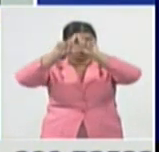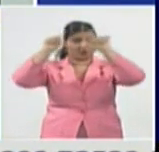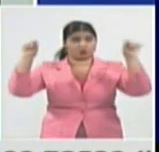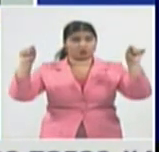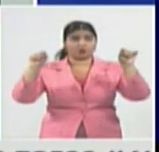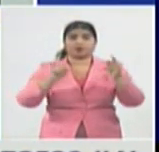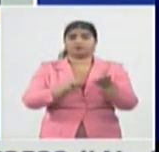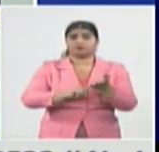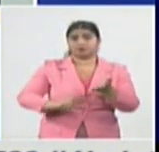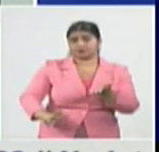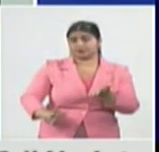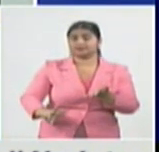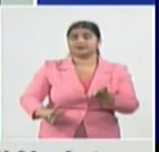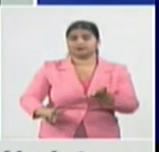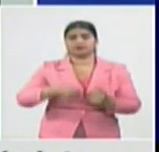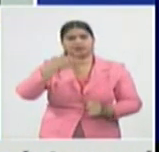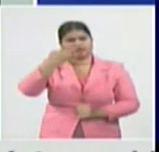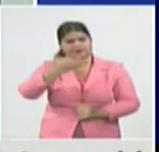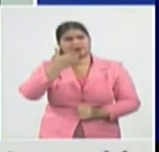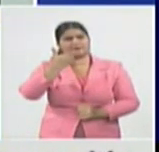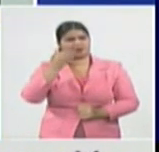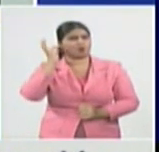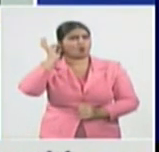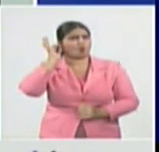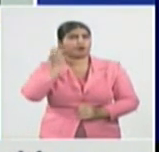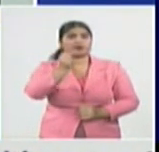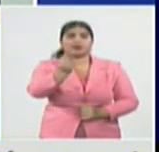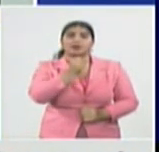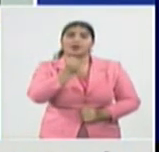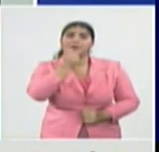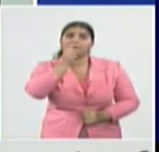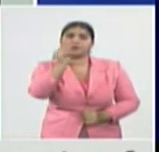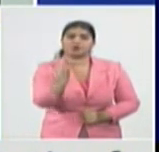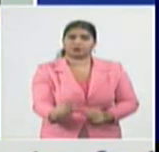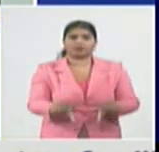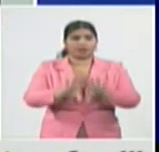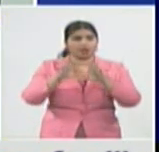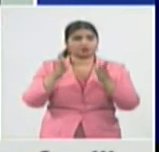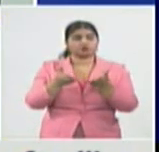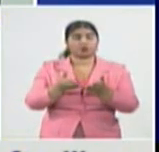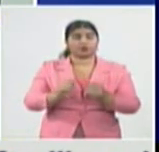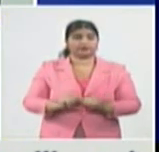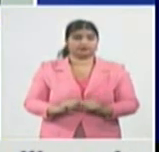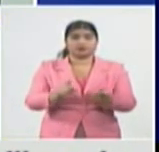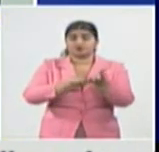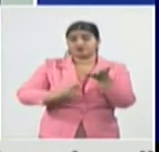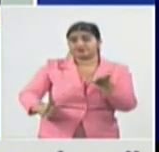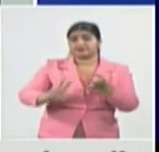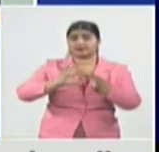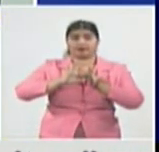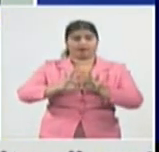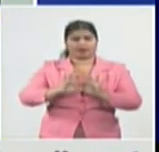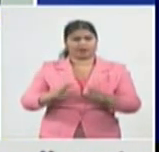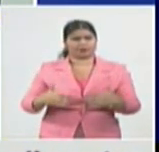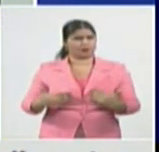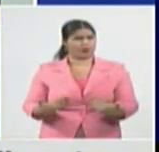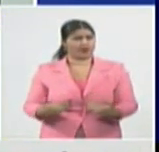de explicar muy bien por Gisela, de todos los territorios, con las provincias de más alta tasa de incidencia,